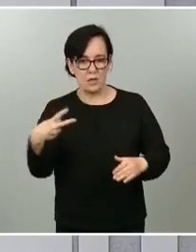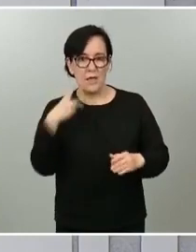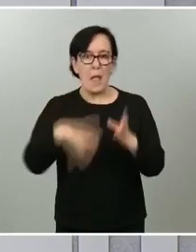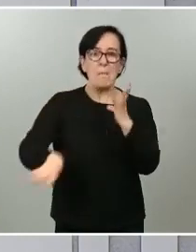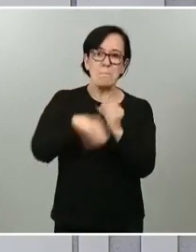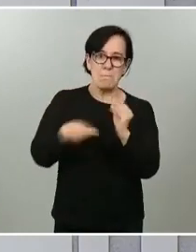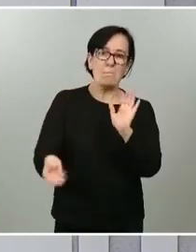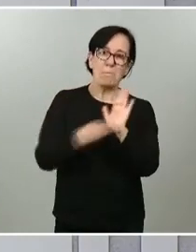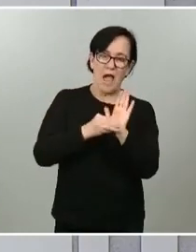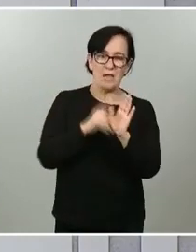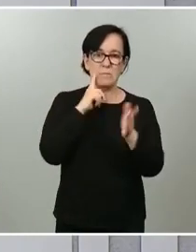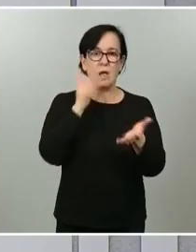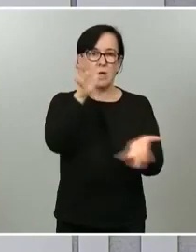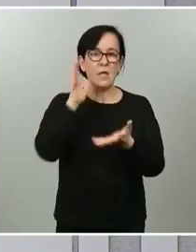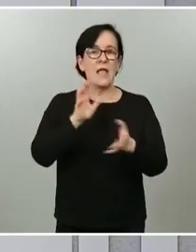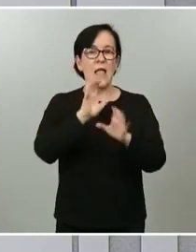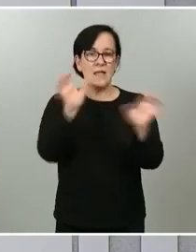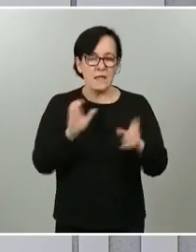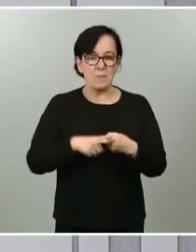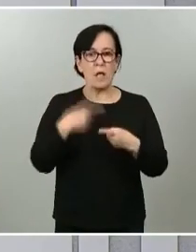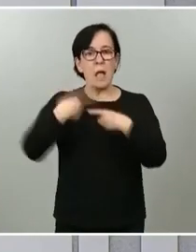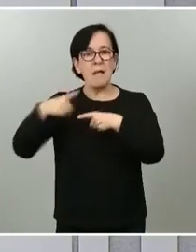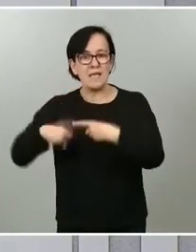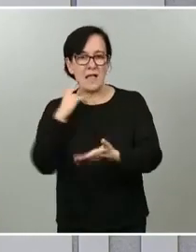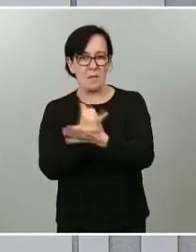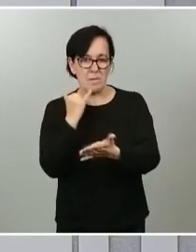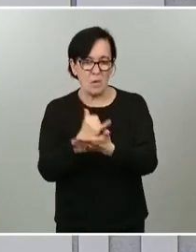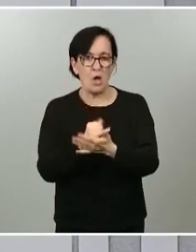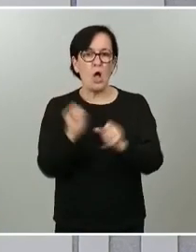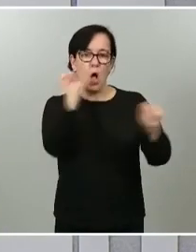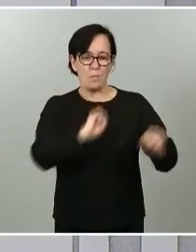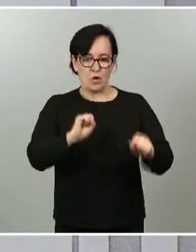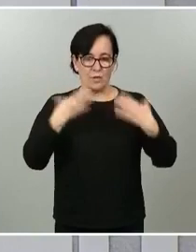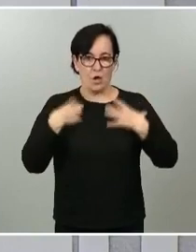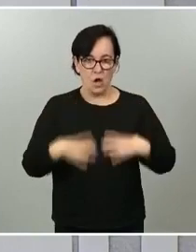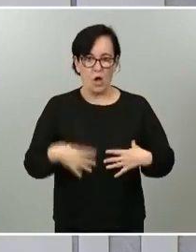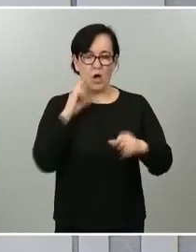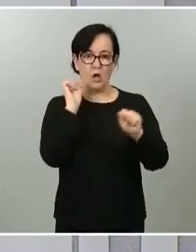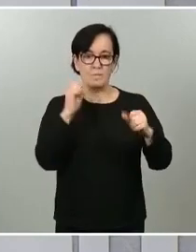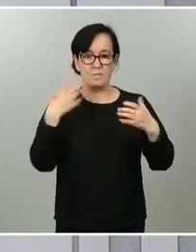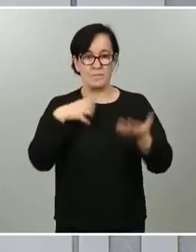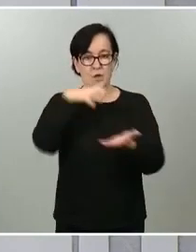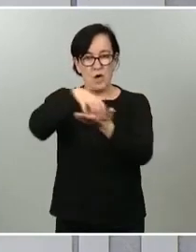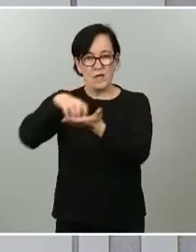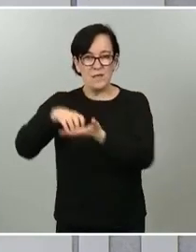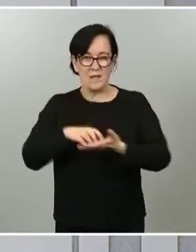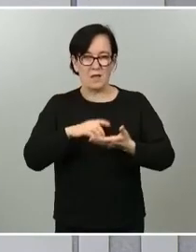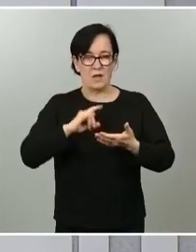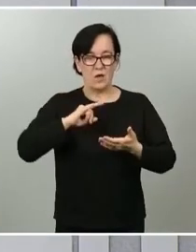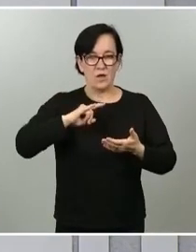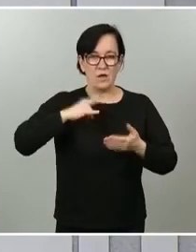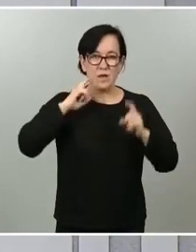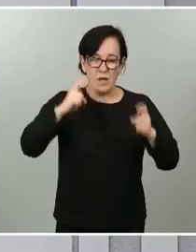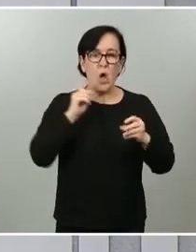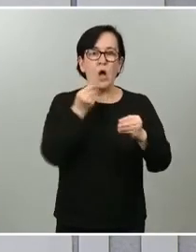la compra de equipamiento, de material de prueba, de equipos de protección personal o de instalaciones de refuerzo o de abono a las nóminas